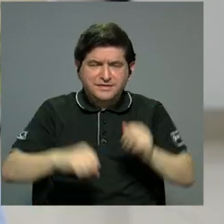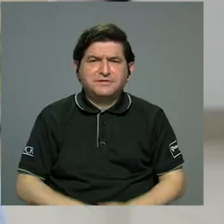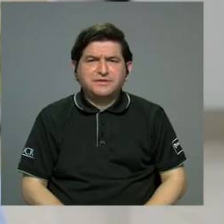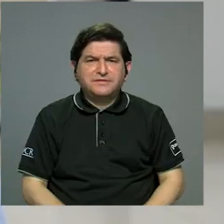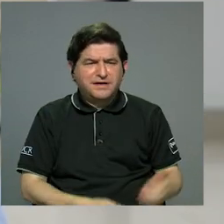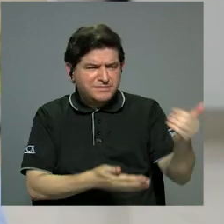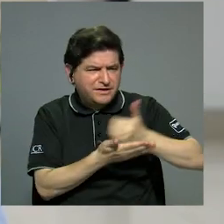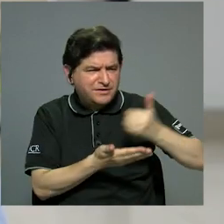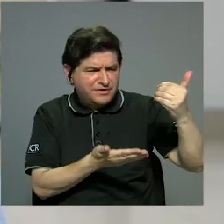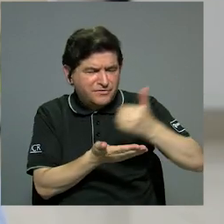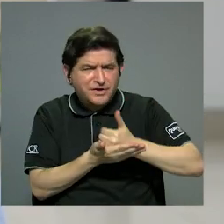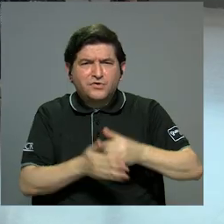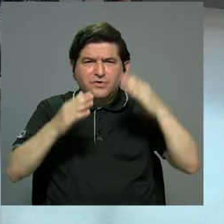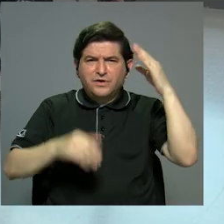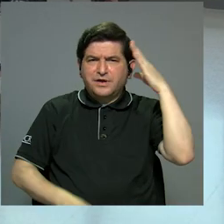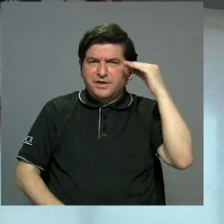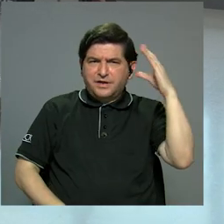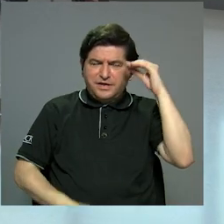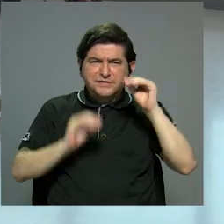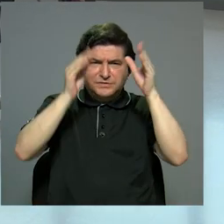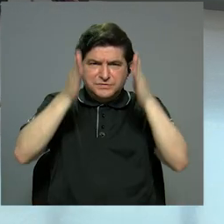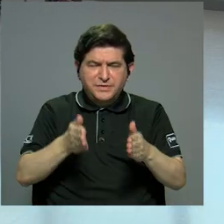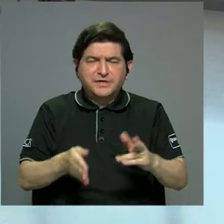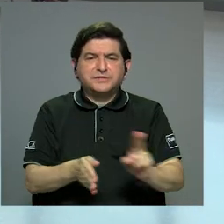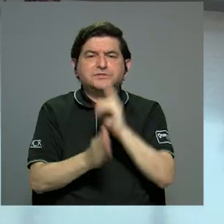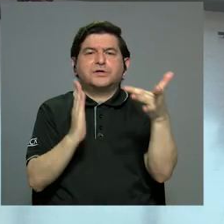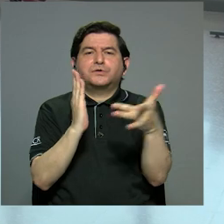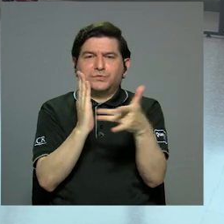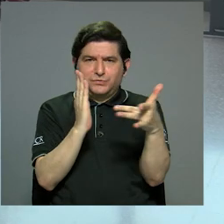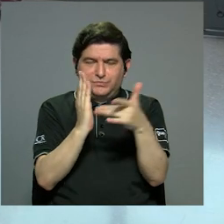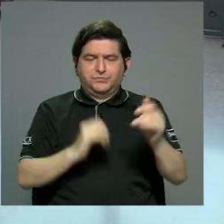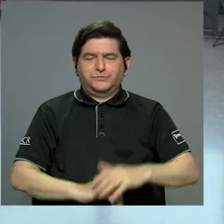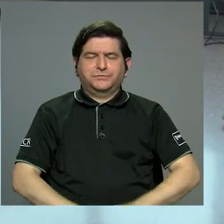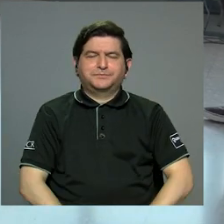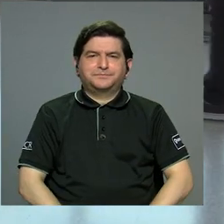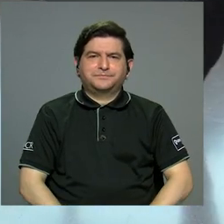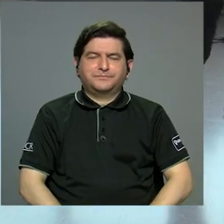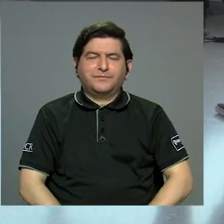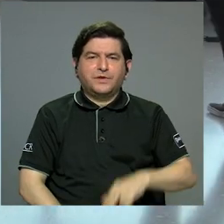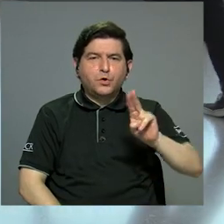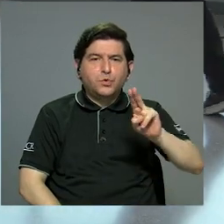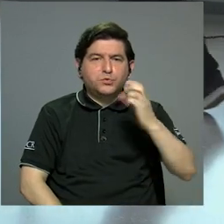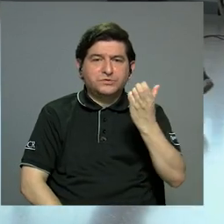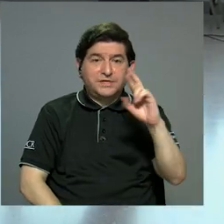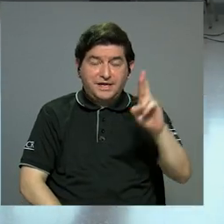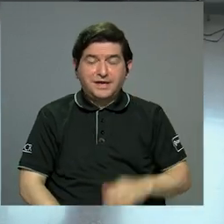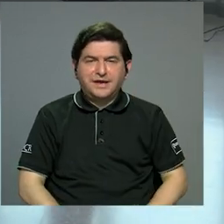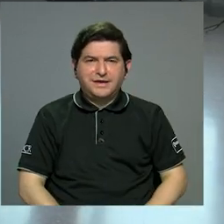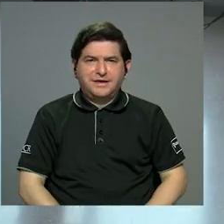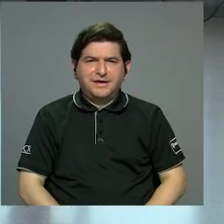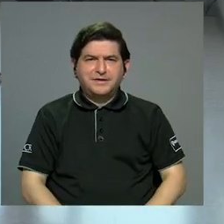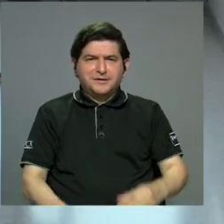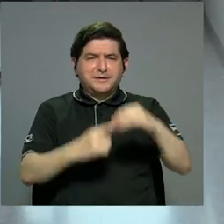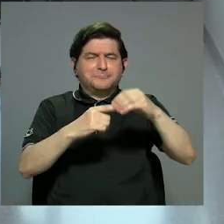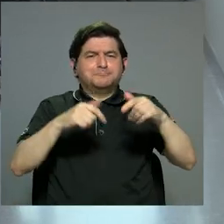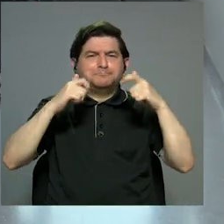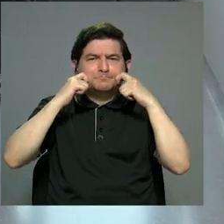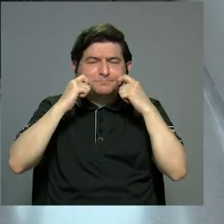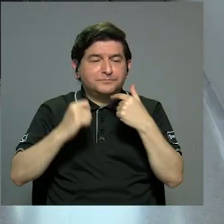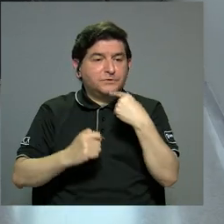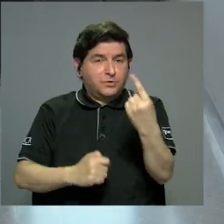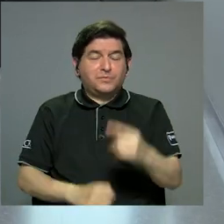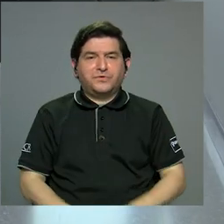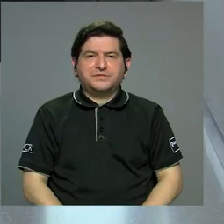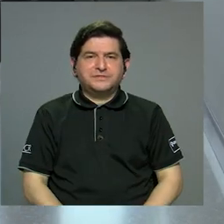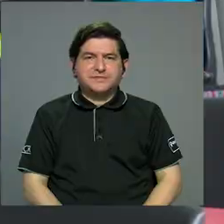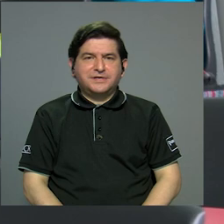donde vamos a recopilar experiencias docentes que hacen uso de la tecnología. Aunque la UCR es en esencia presencial, como